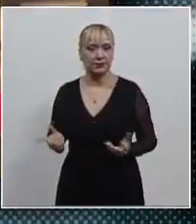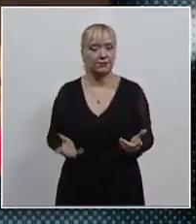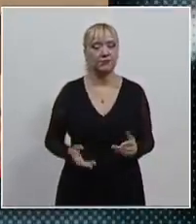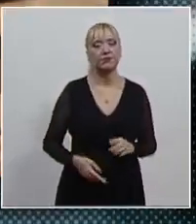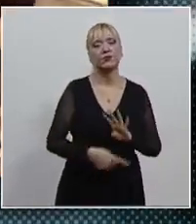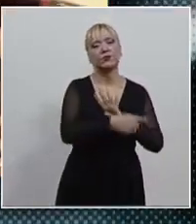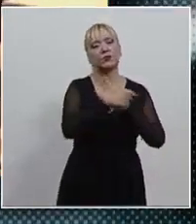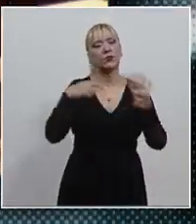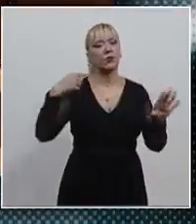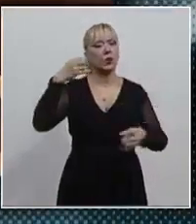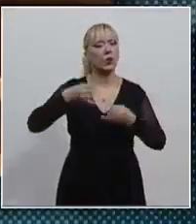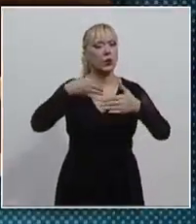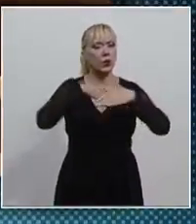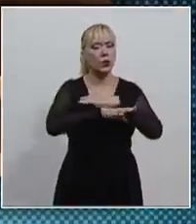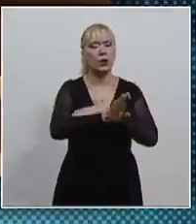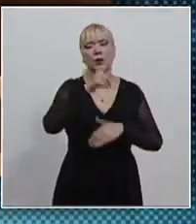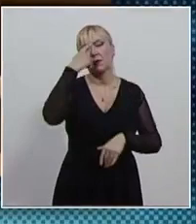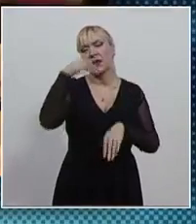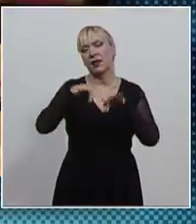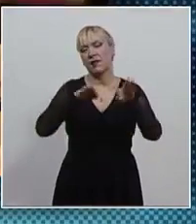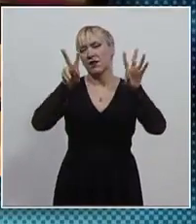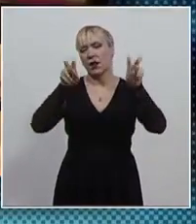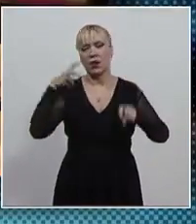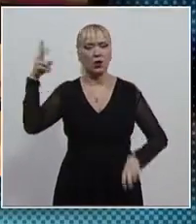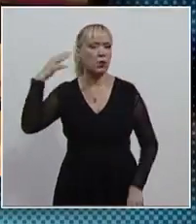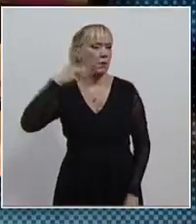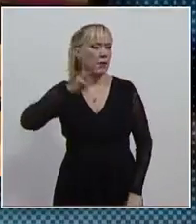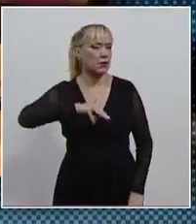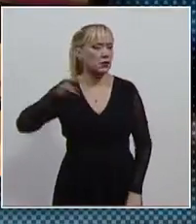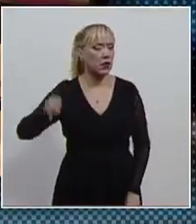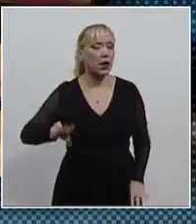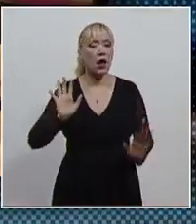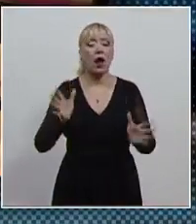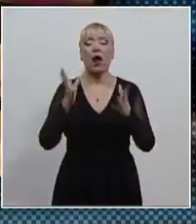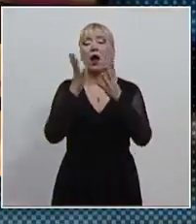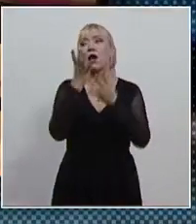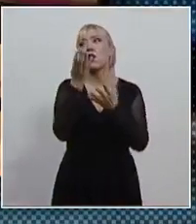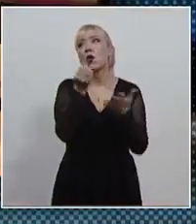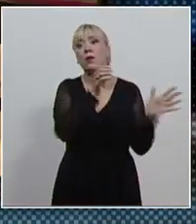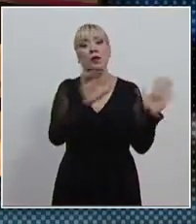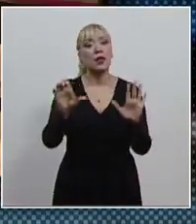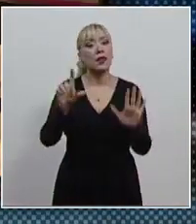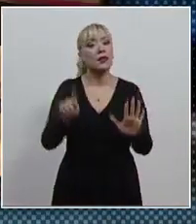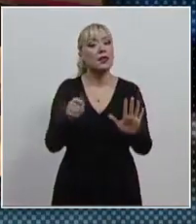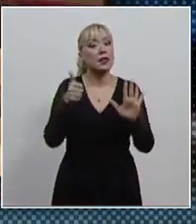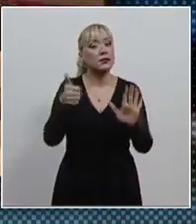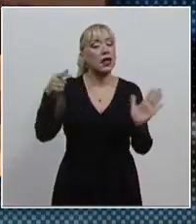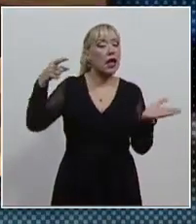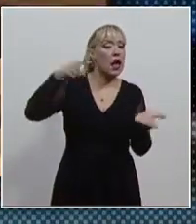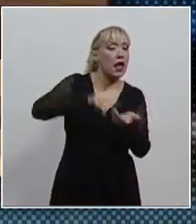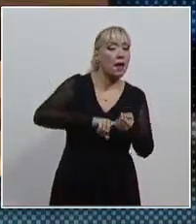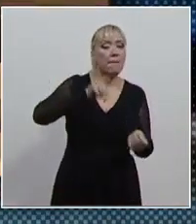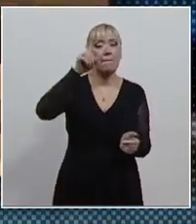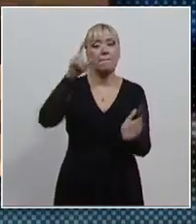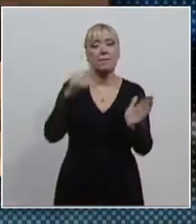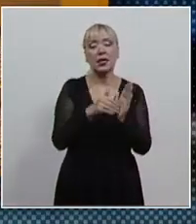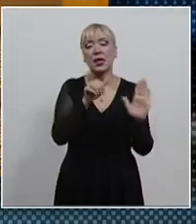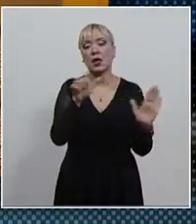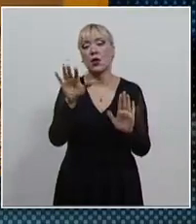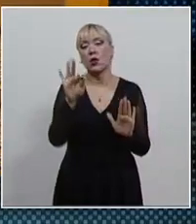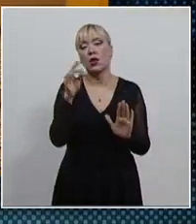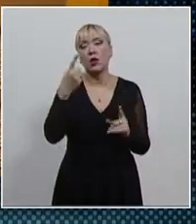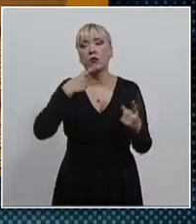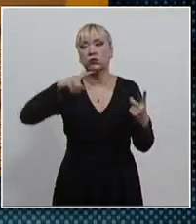juzgados laborales del Poder Judicial de Michoacán resolvieron 976 de los 1,641 asuntos que